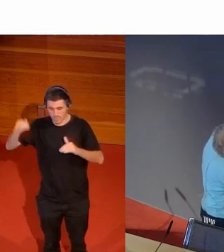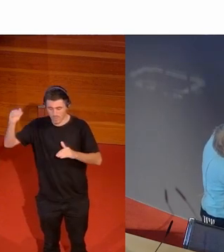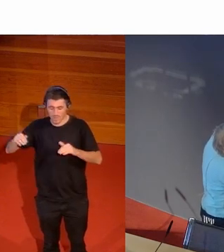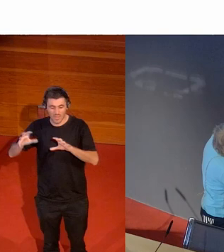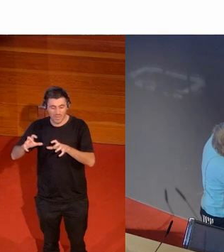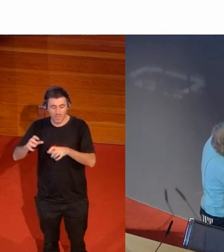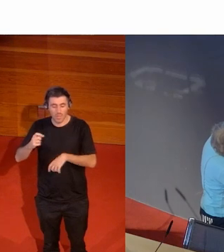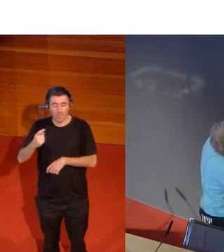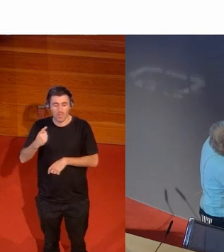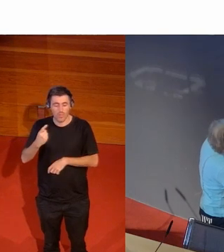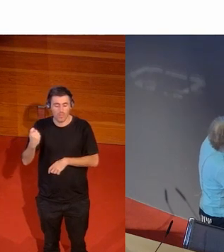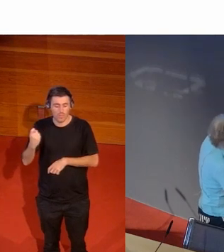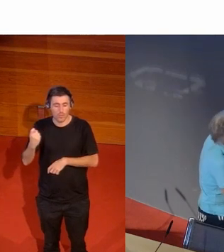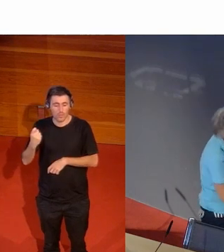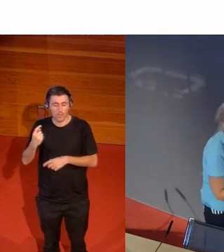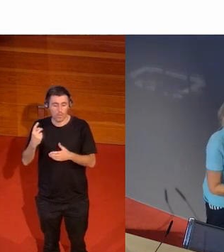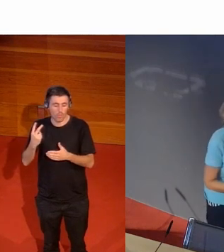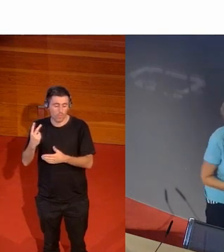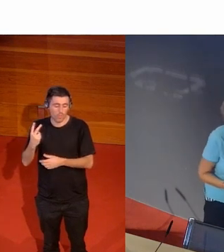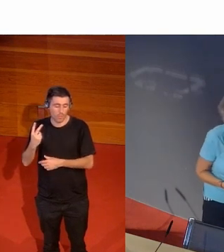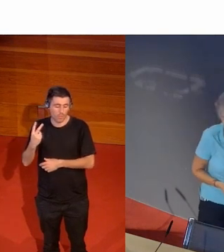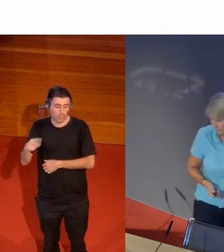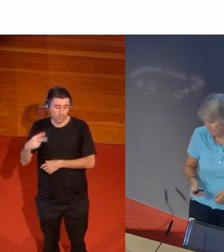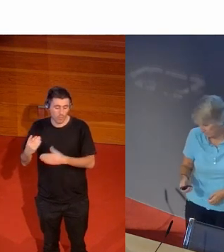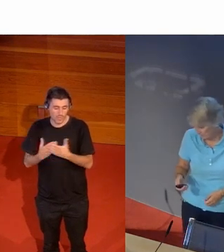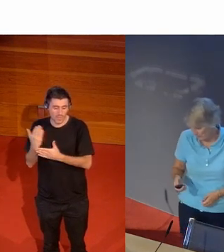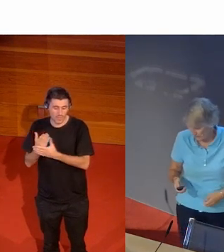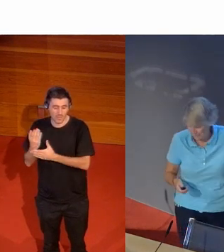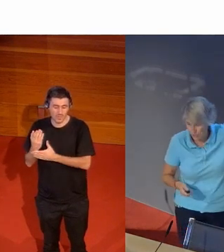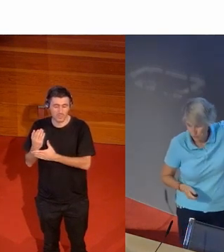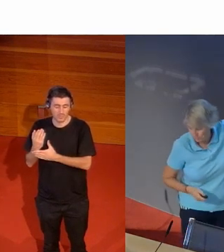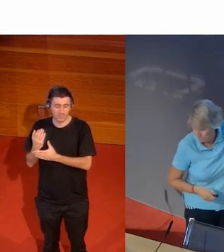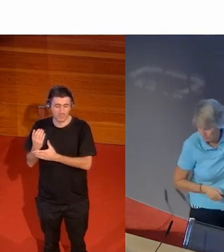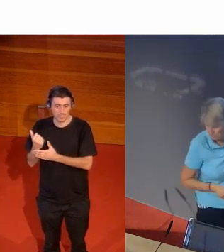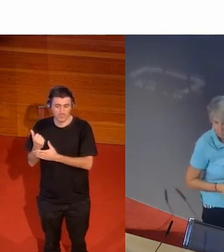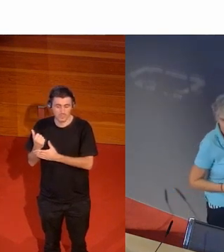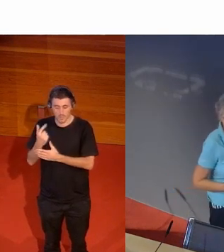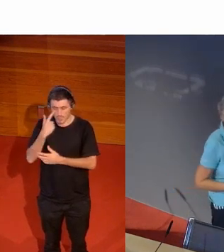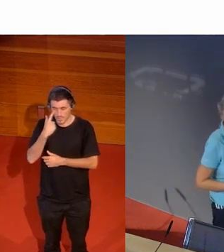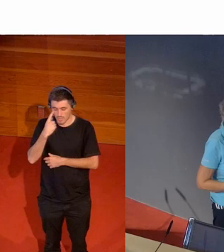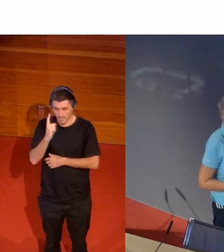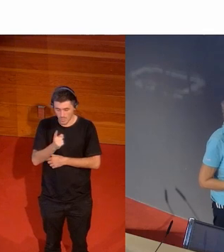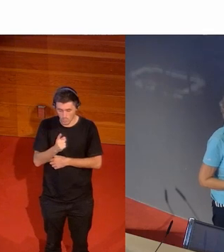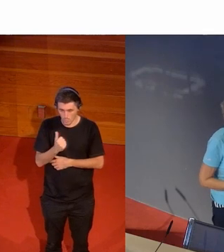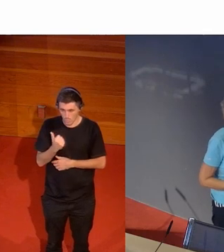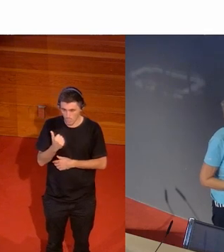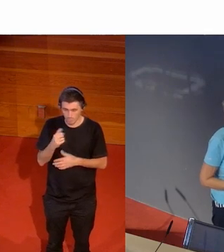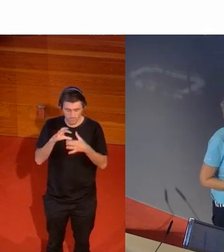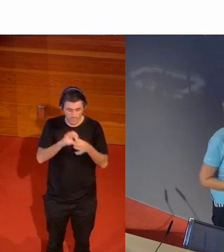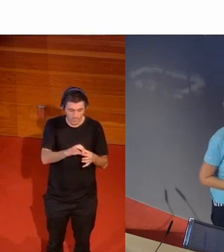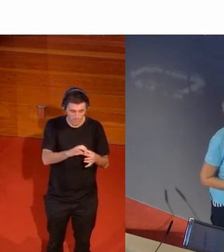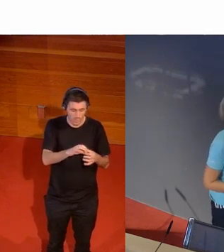en la radio 112 días y 712 noticias mirar el amarillo amarillo ya sabéis a qué